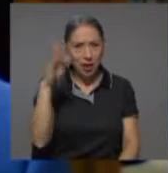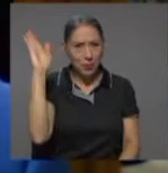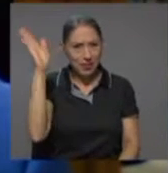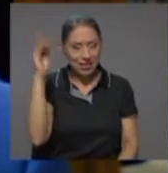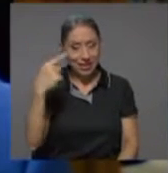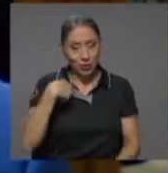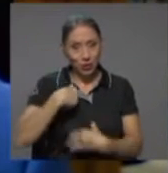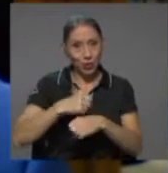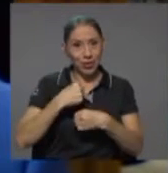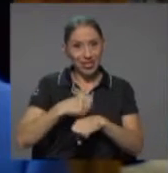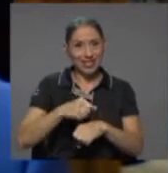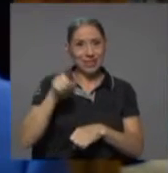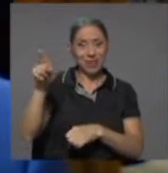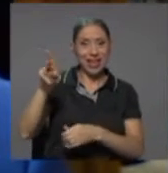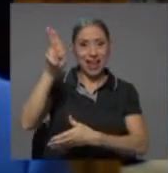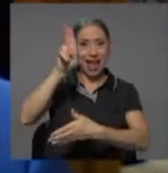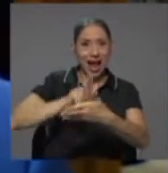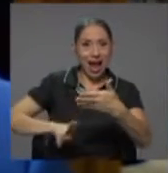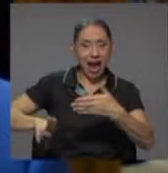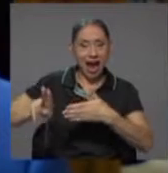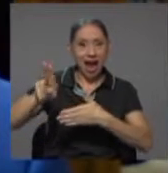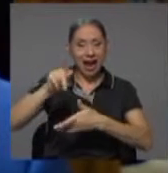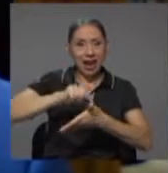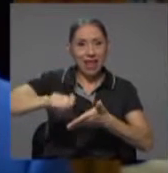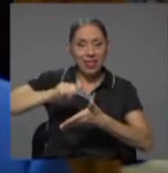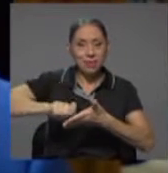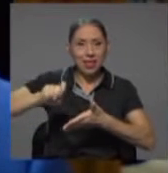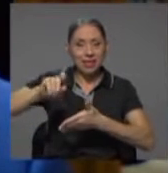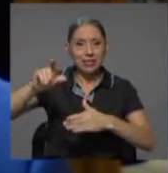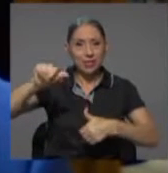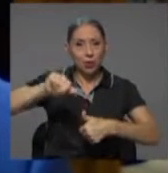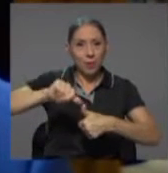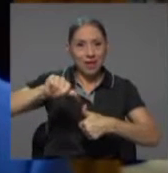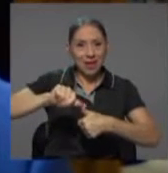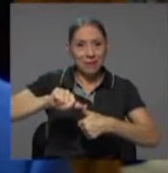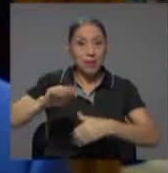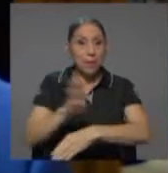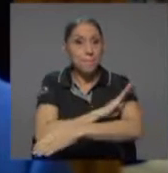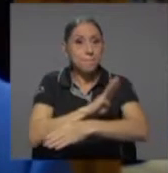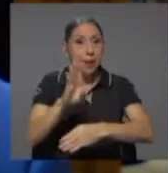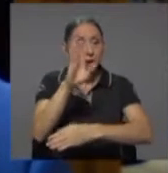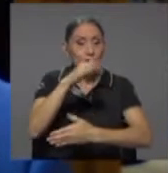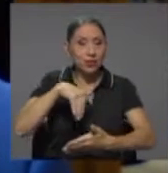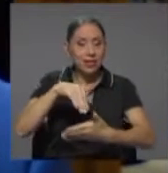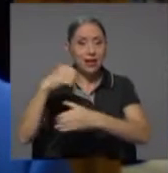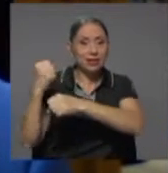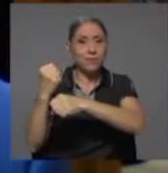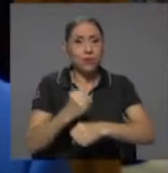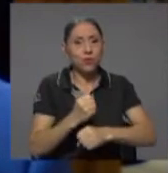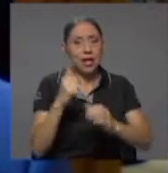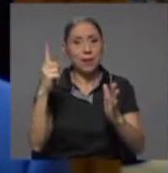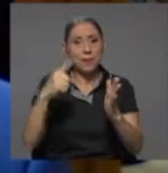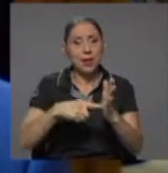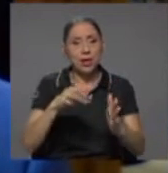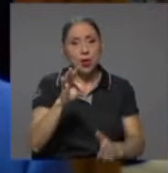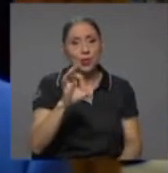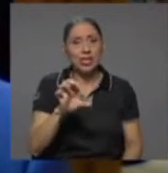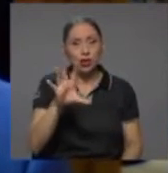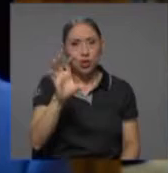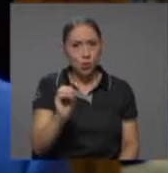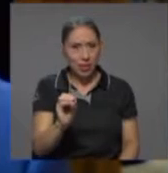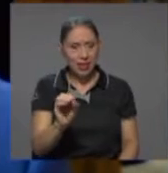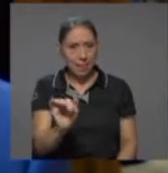la Academia Centroamérica. El Banco Central ya propiamente se funda en 1950, como usted mencionaba, y